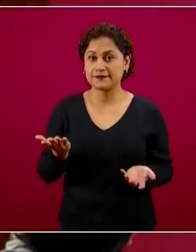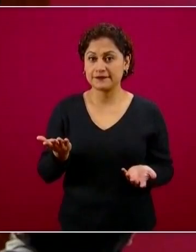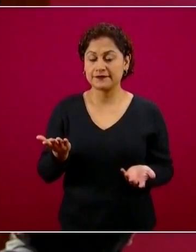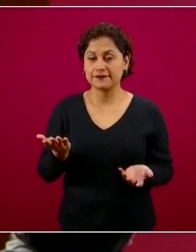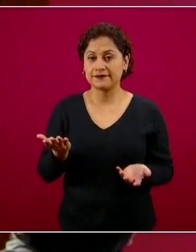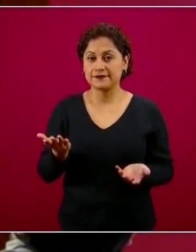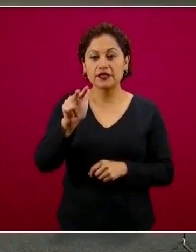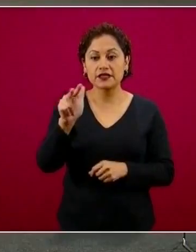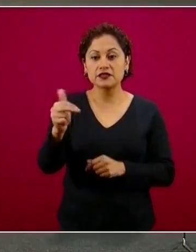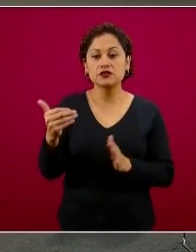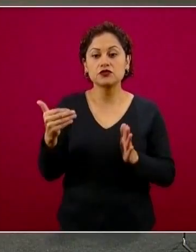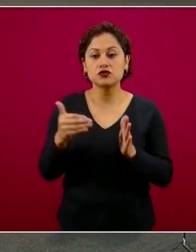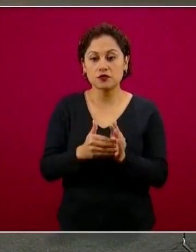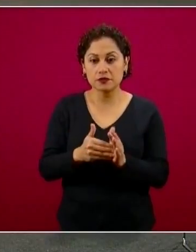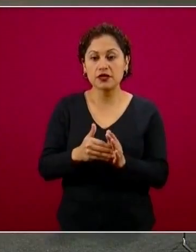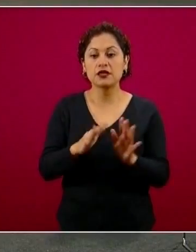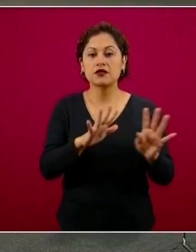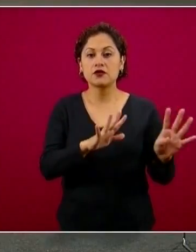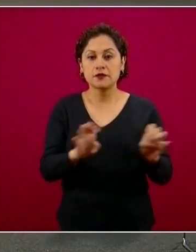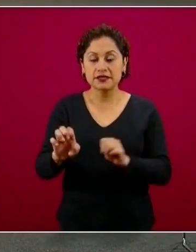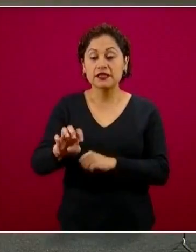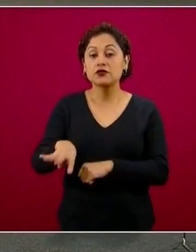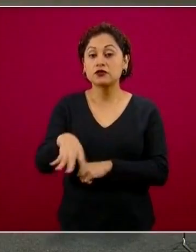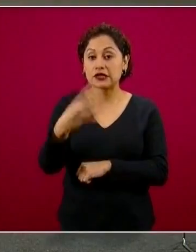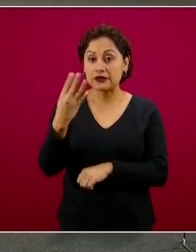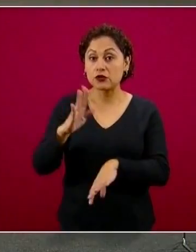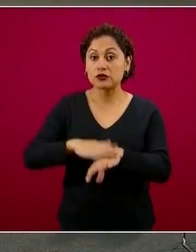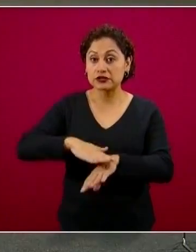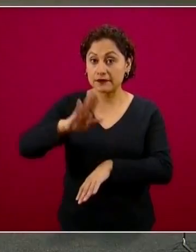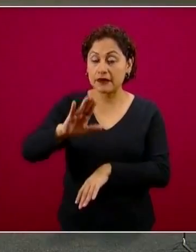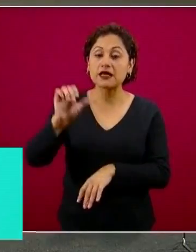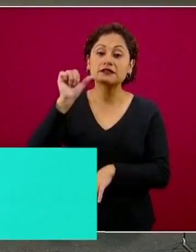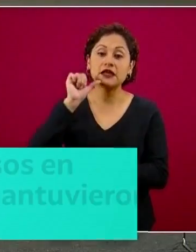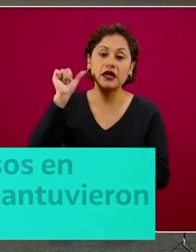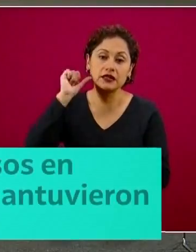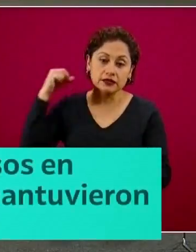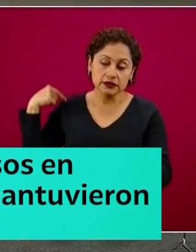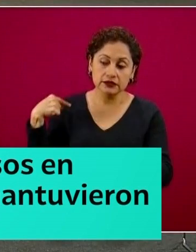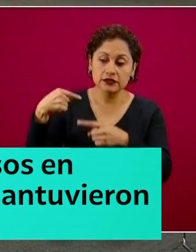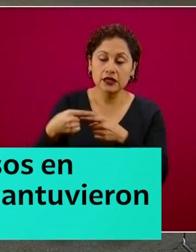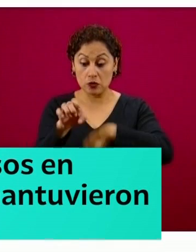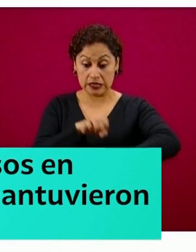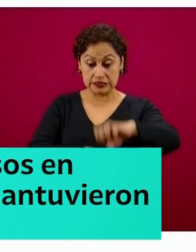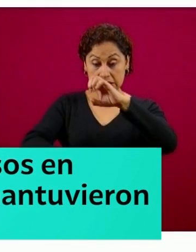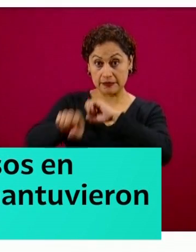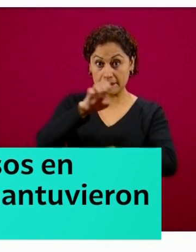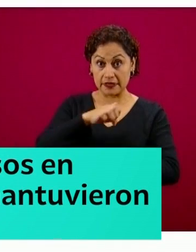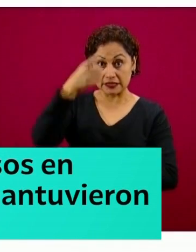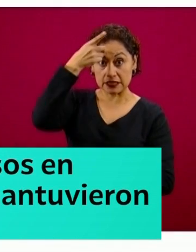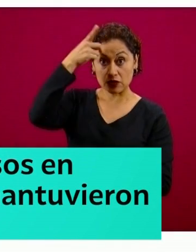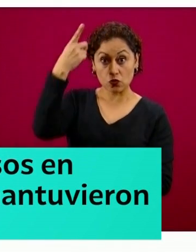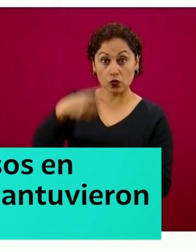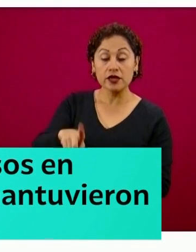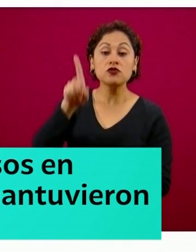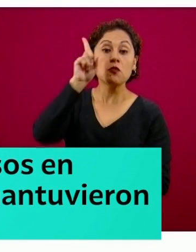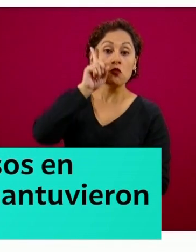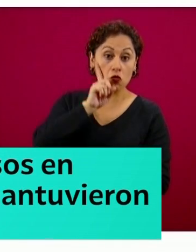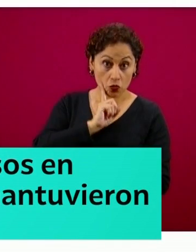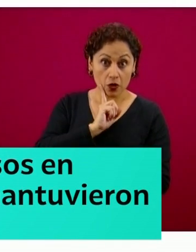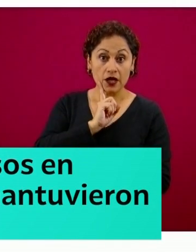empresas registradas que reciben sus créditos solidarios de 25.000 pesos, de un total de 97